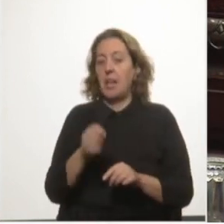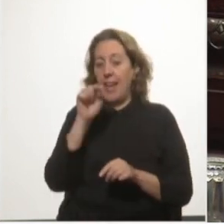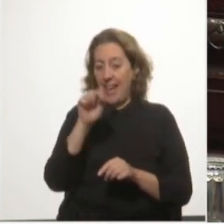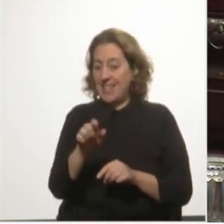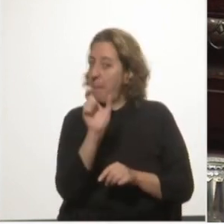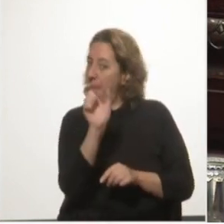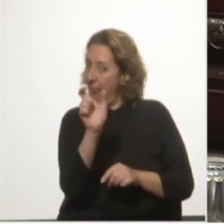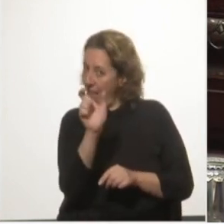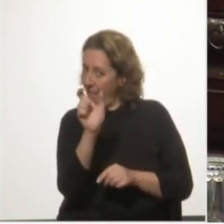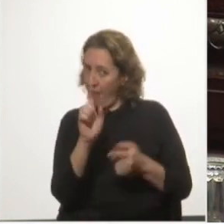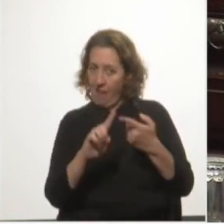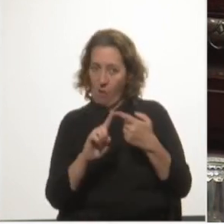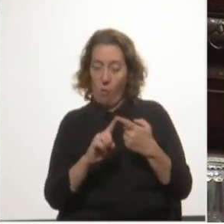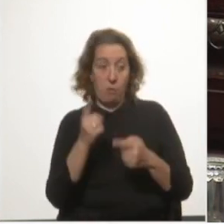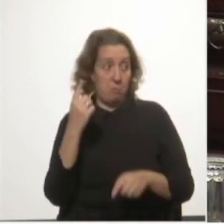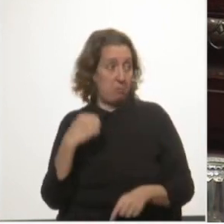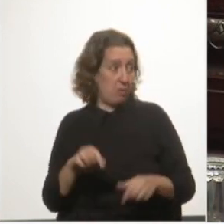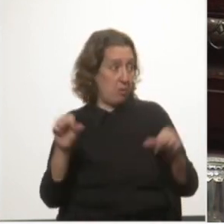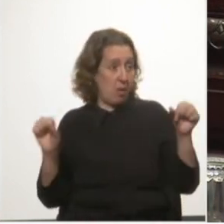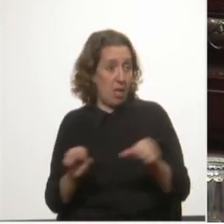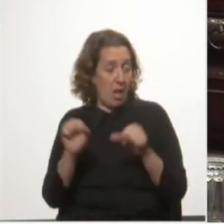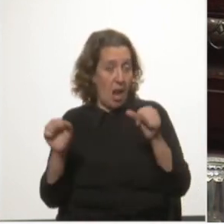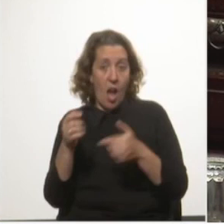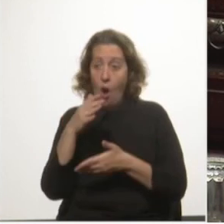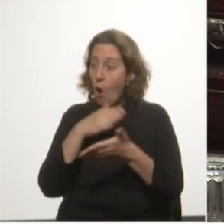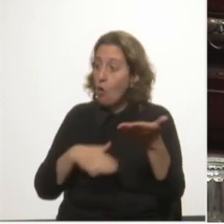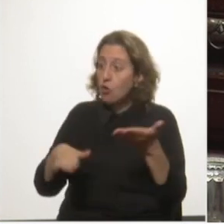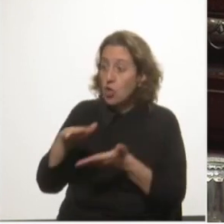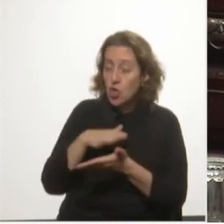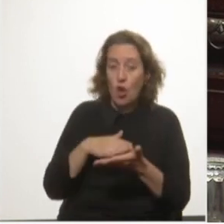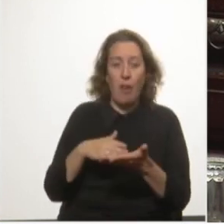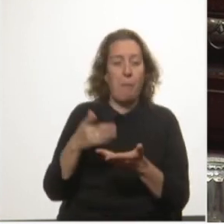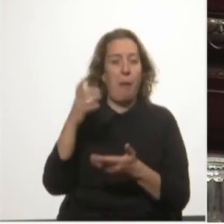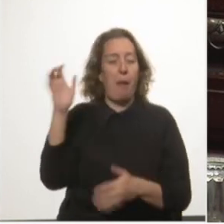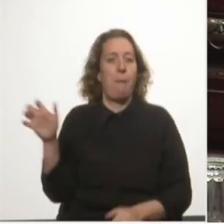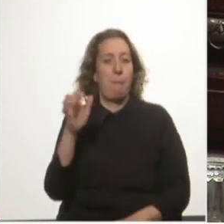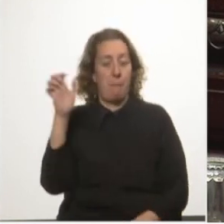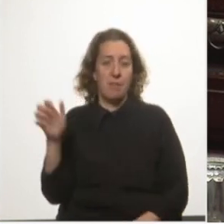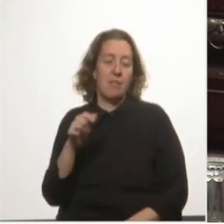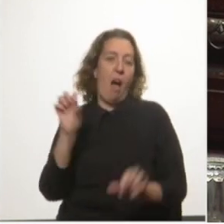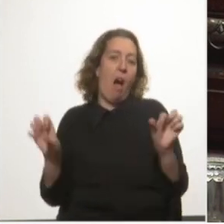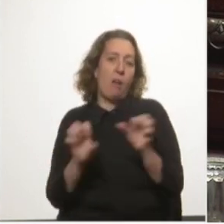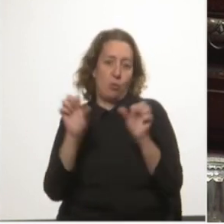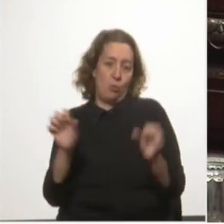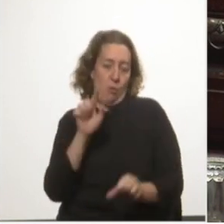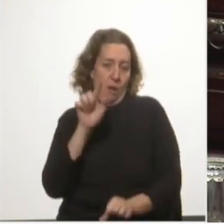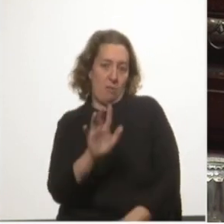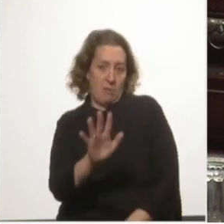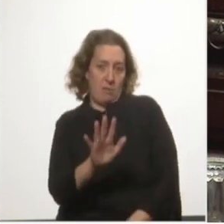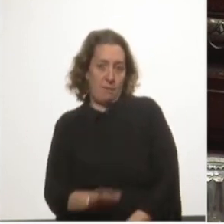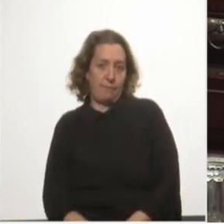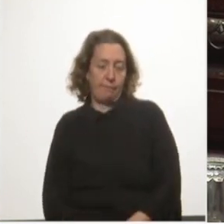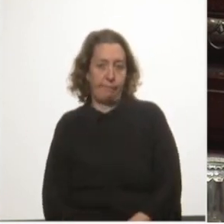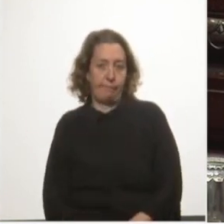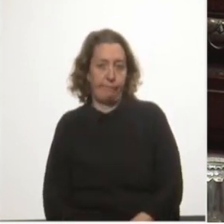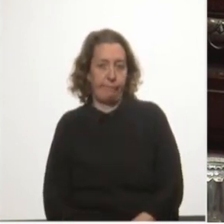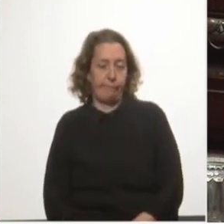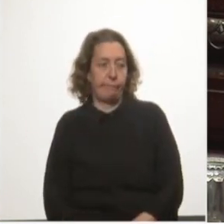pero generando todas las condiciones para que la empresa funja como tal en la operativa de contenedores.